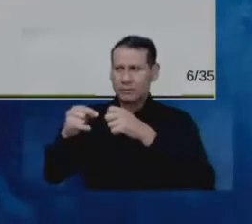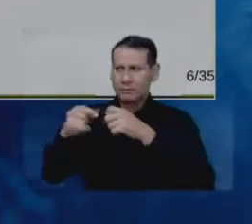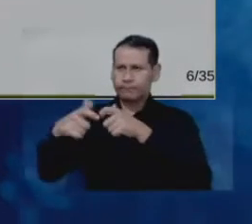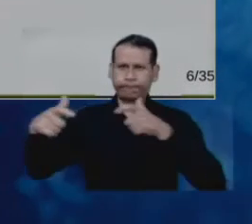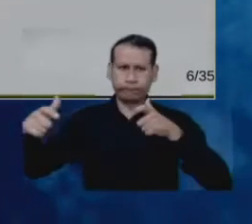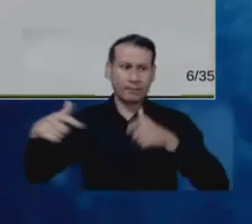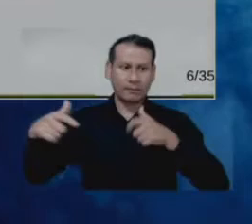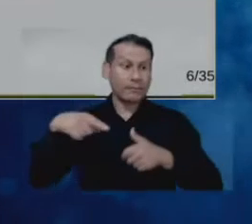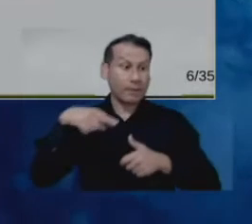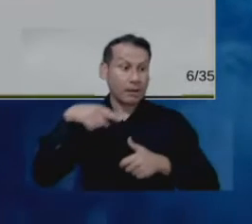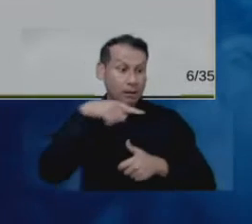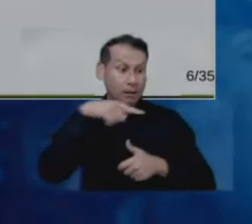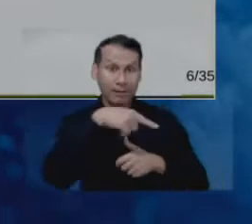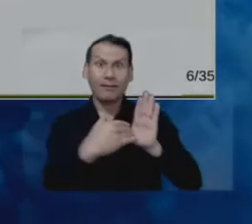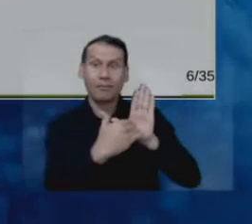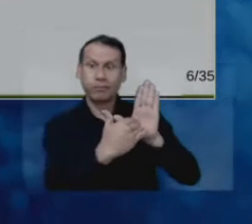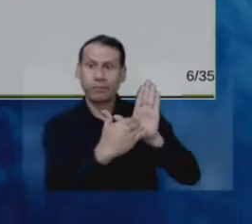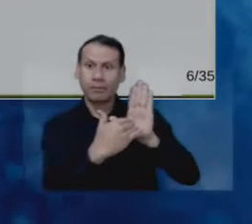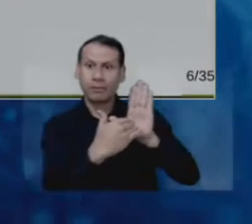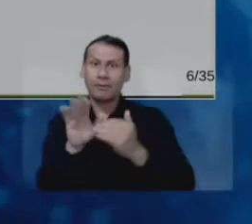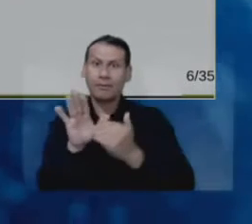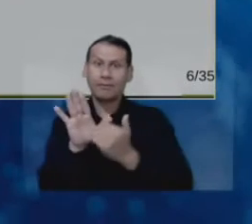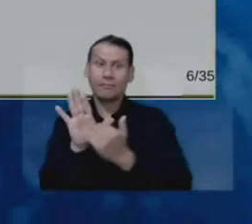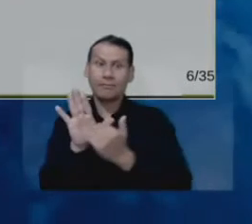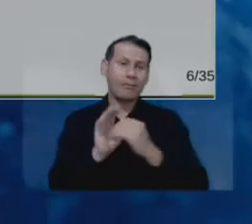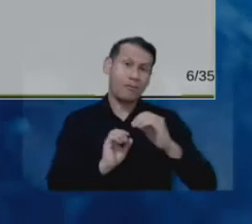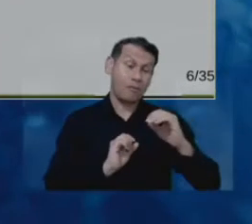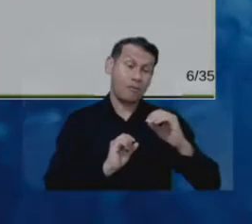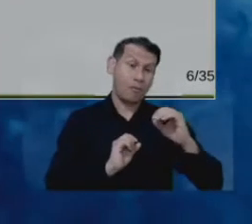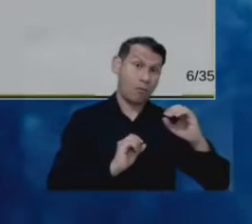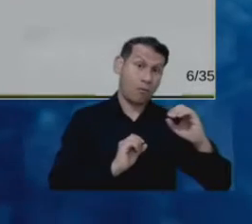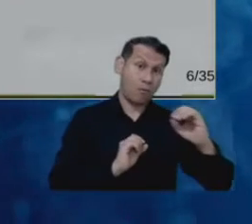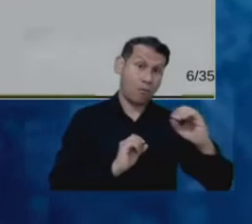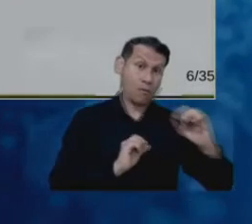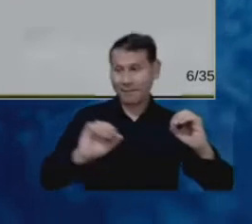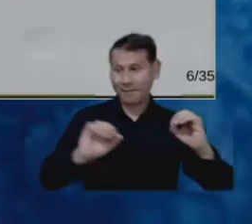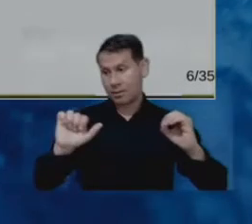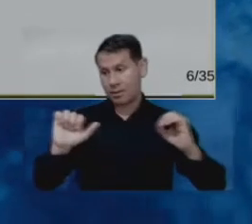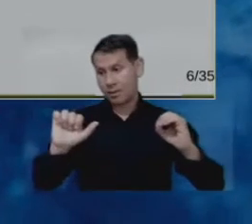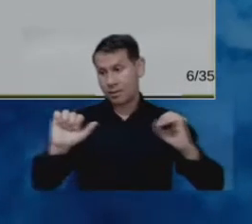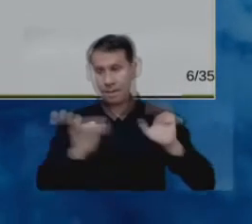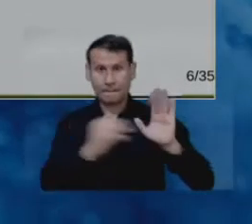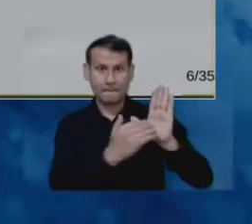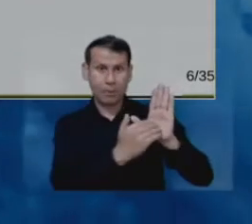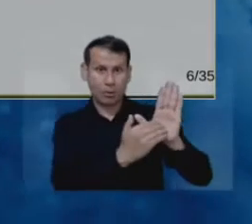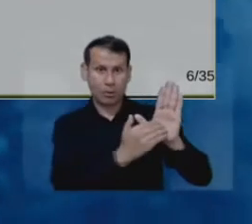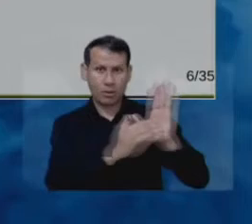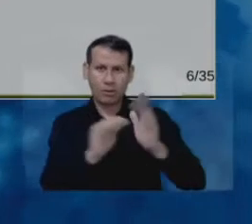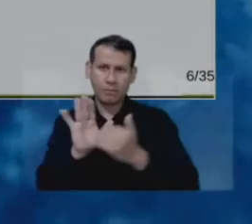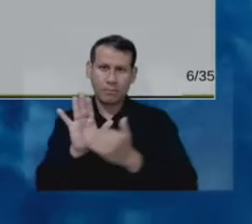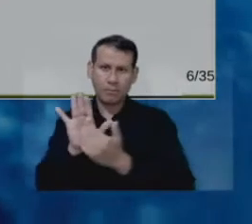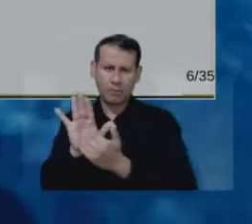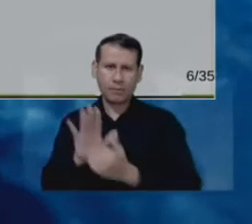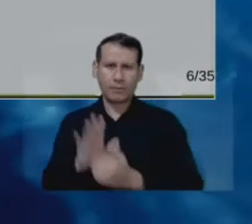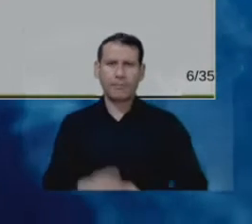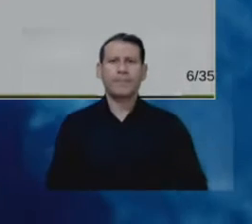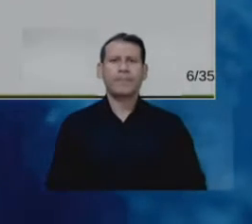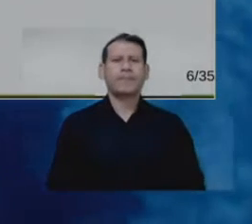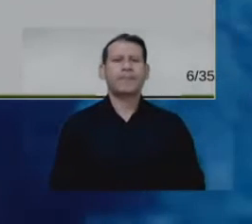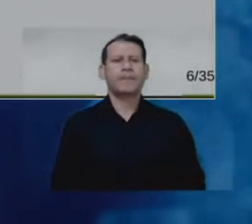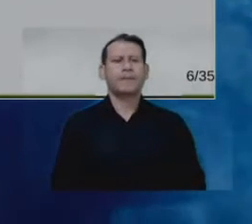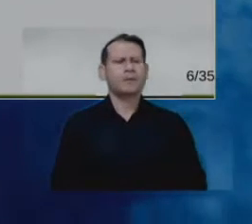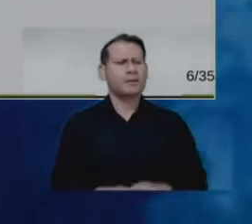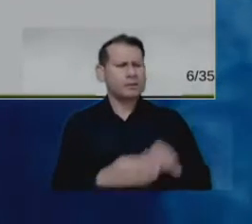anatómicos, uno masculino, uno femenino, y vemos que estos modelos cuentan con un gran nivel de detalle, es decir, que